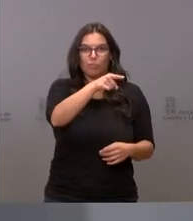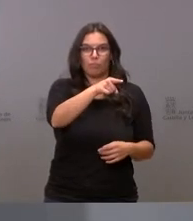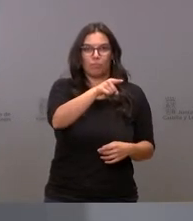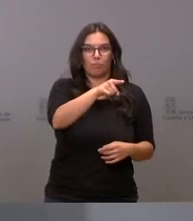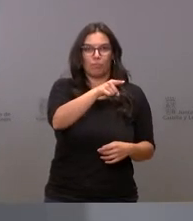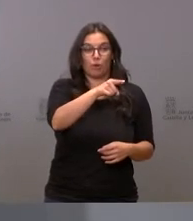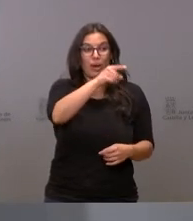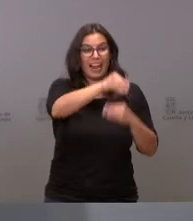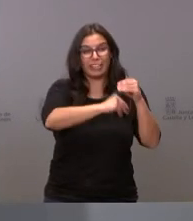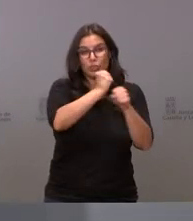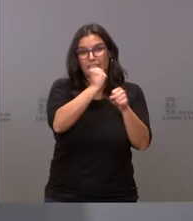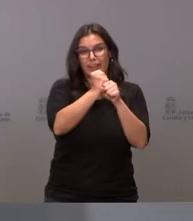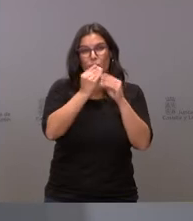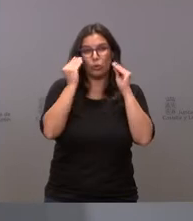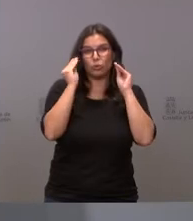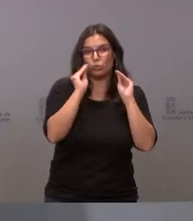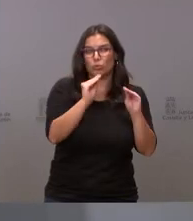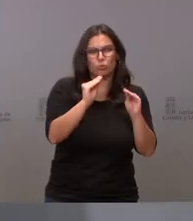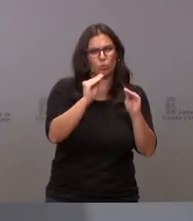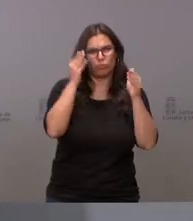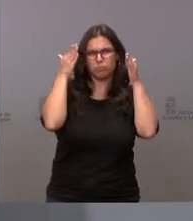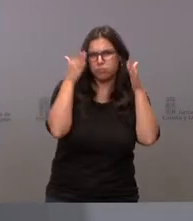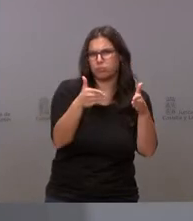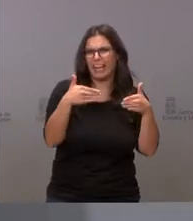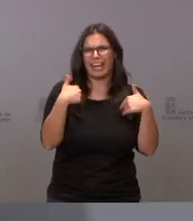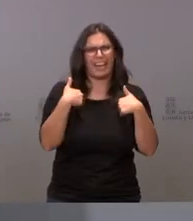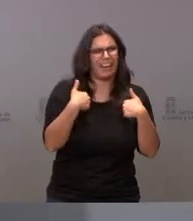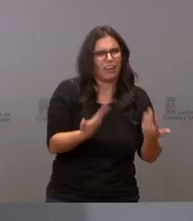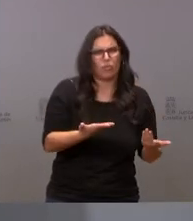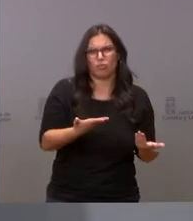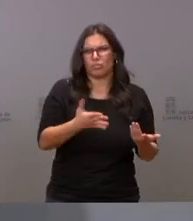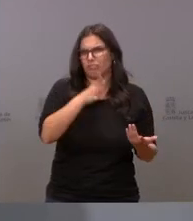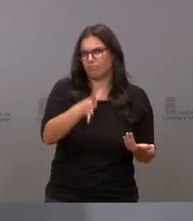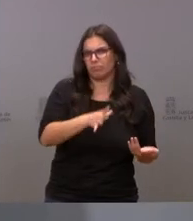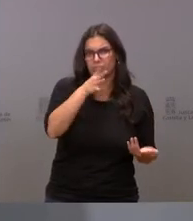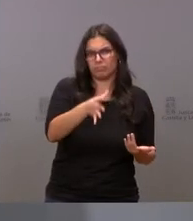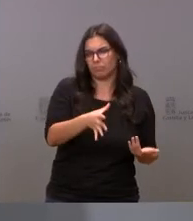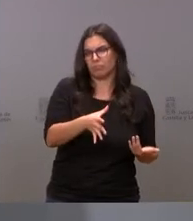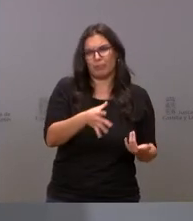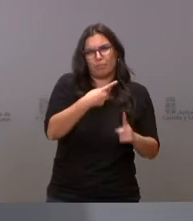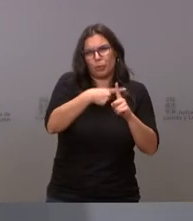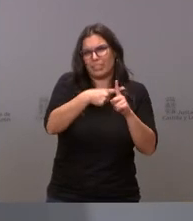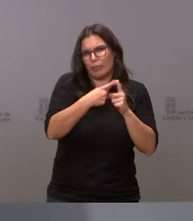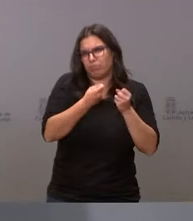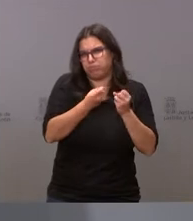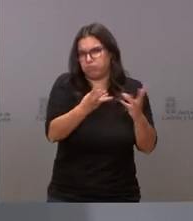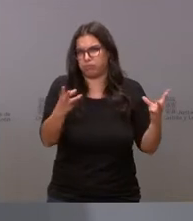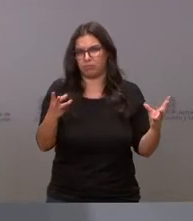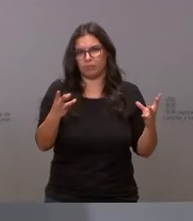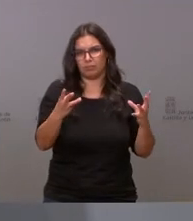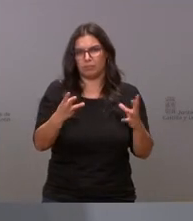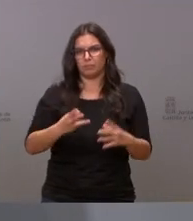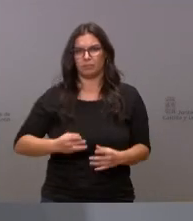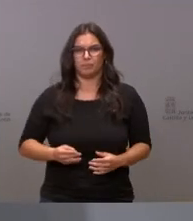satisfactoria sino de manera entregada generosa y cualquier calificativo positivo que se pueda poner al